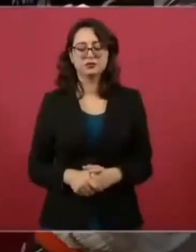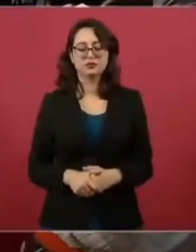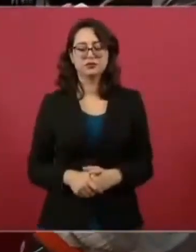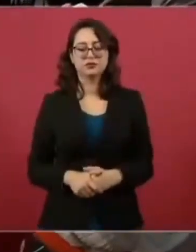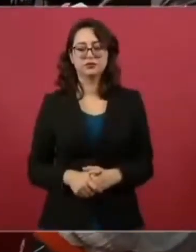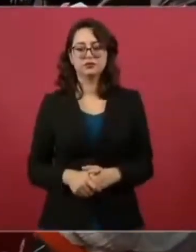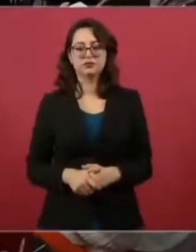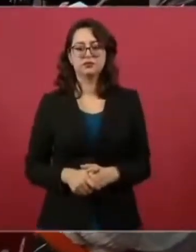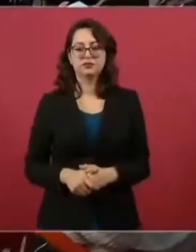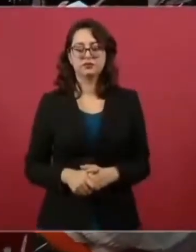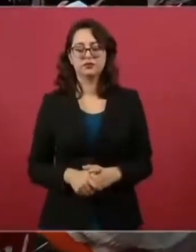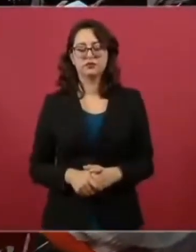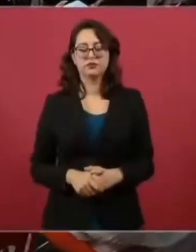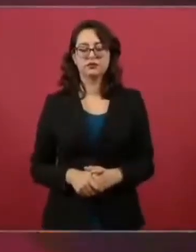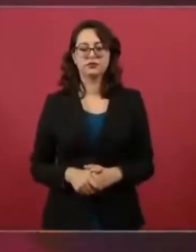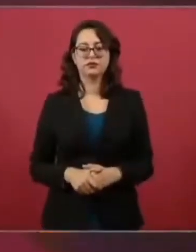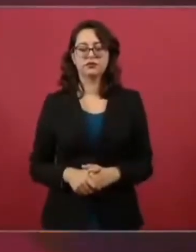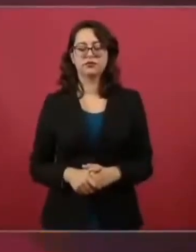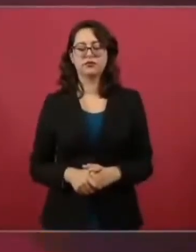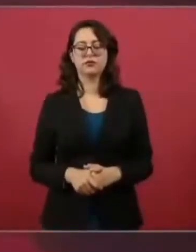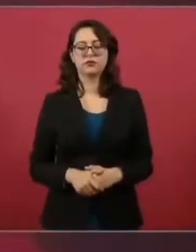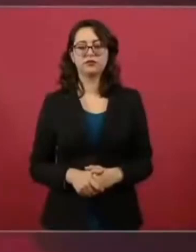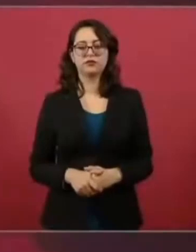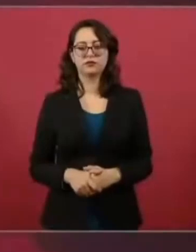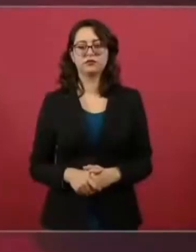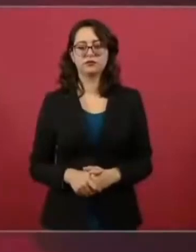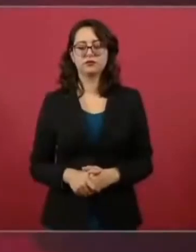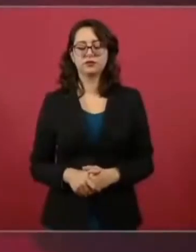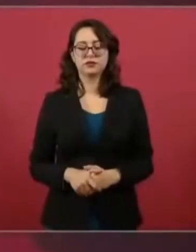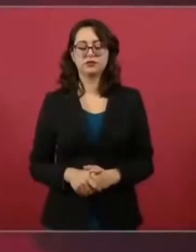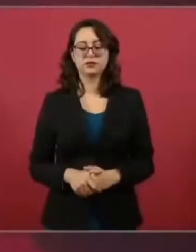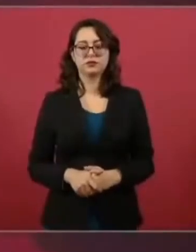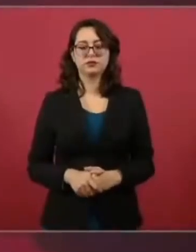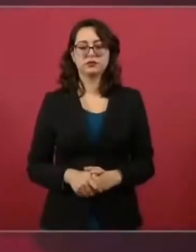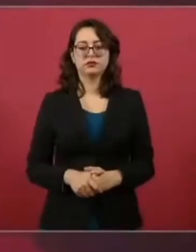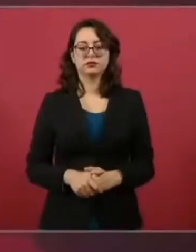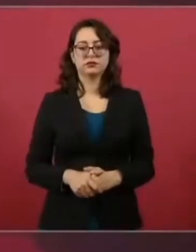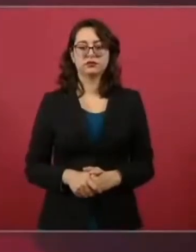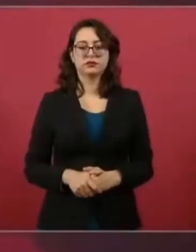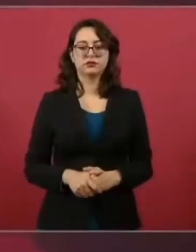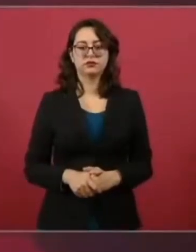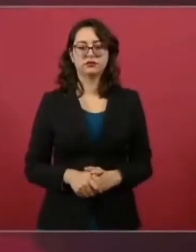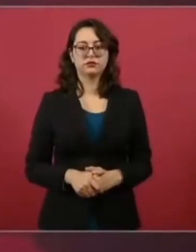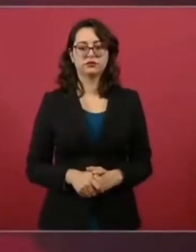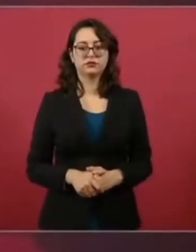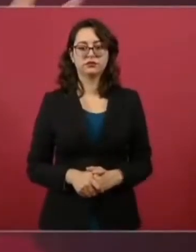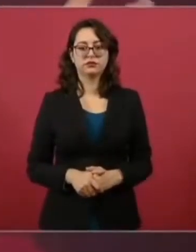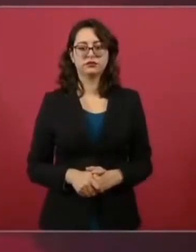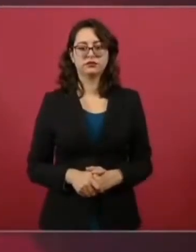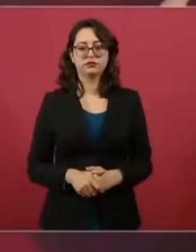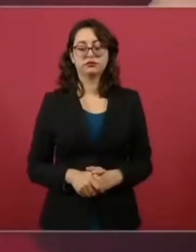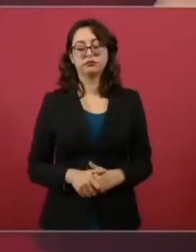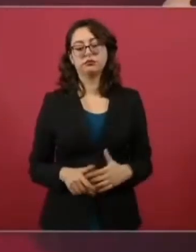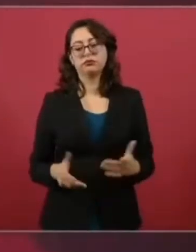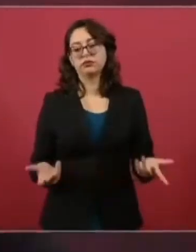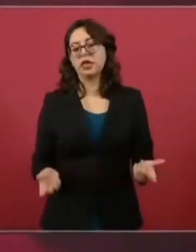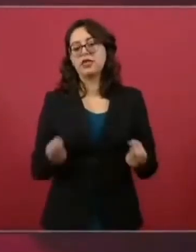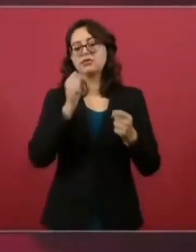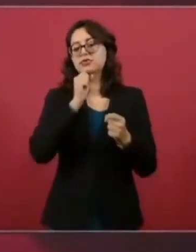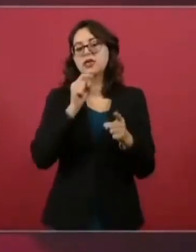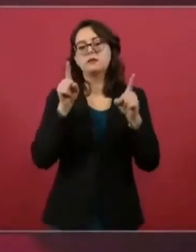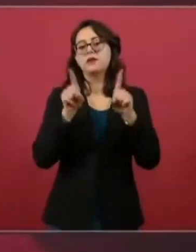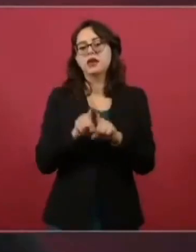Pues hay distintas causas, ¿no? No creo yo que ocurría juntar a 150.000 firmas, o sea,